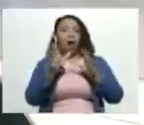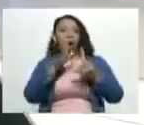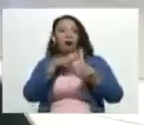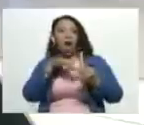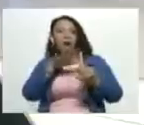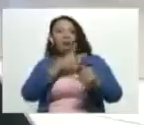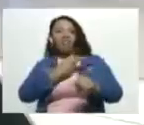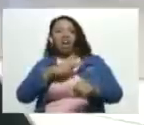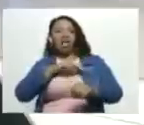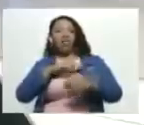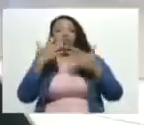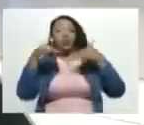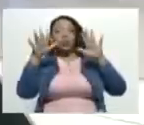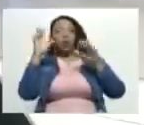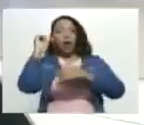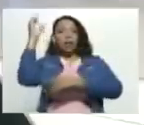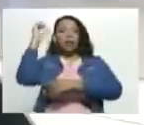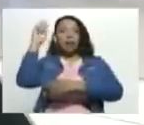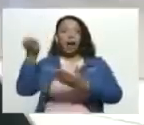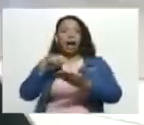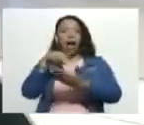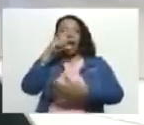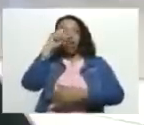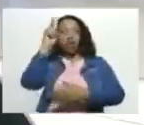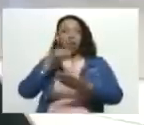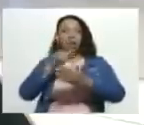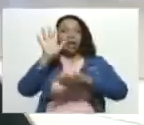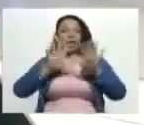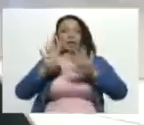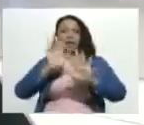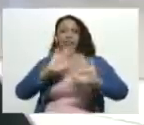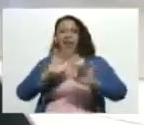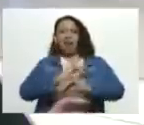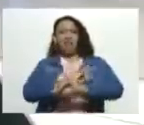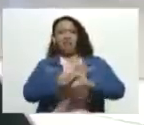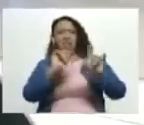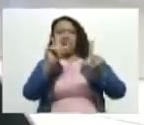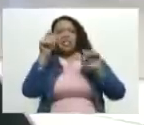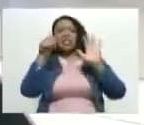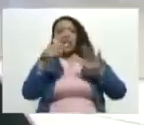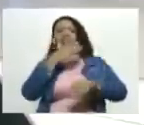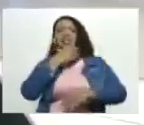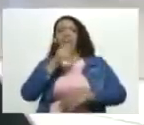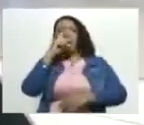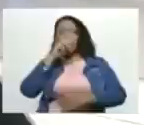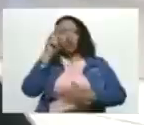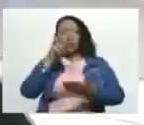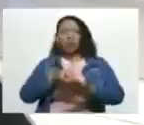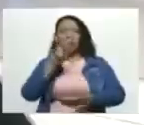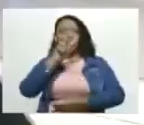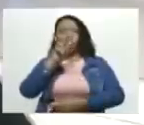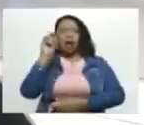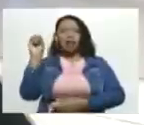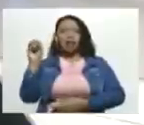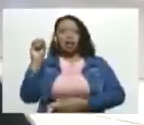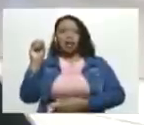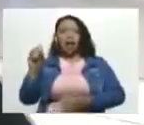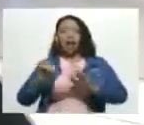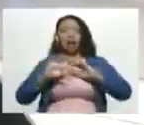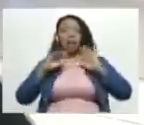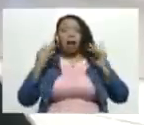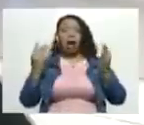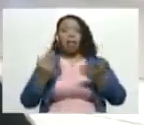falsa una supuesta asamblea nacional del año 2015 que murió el 6 de diciembre del año 2020 en plena pandemia